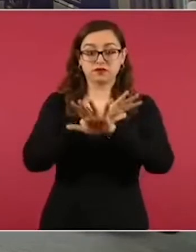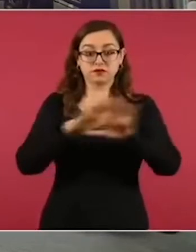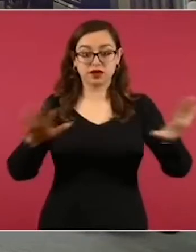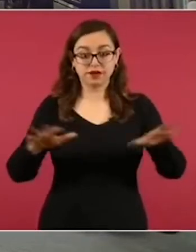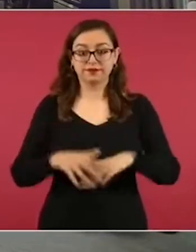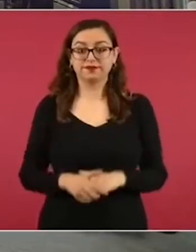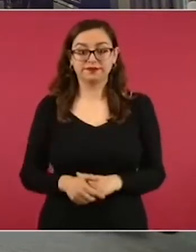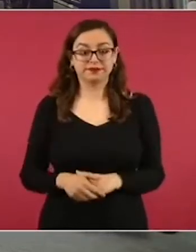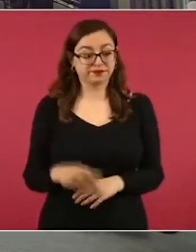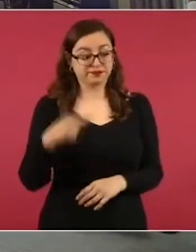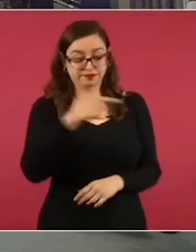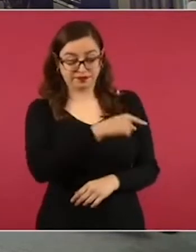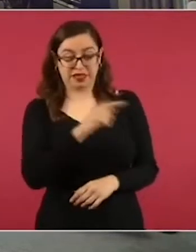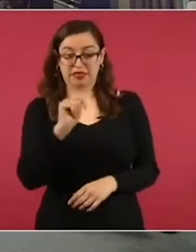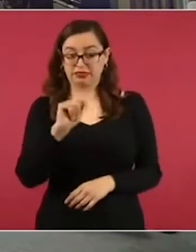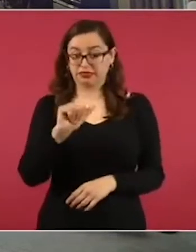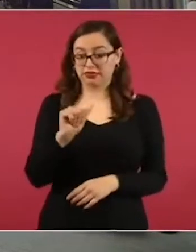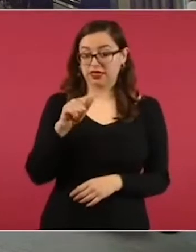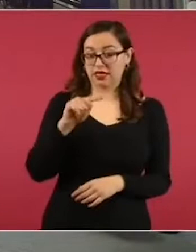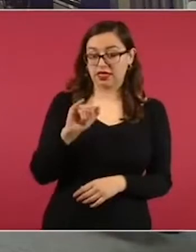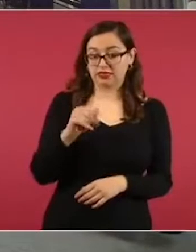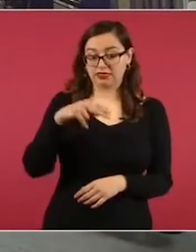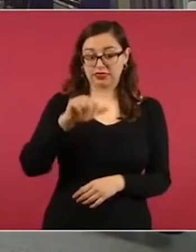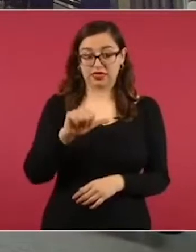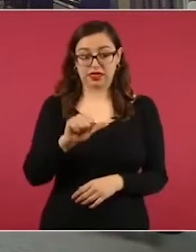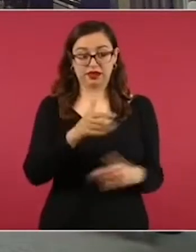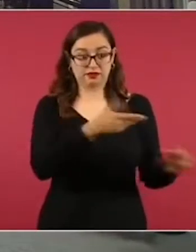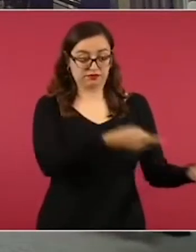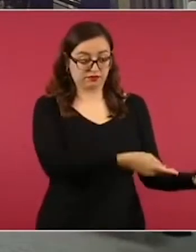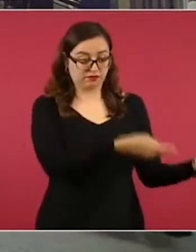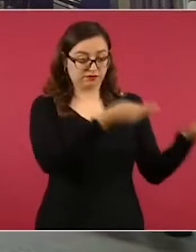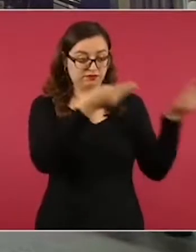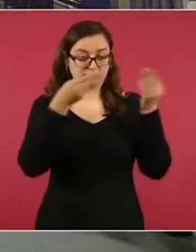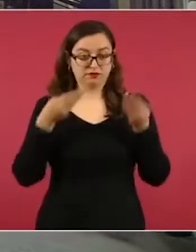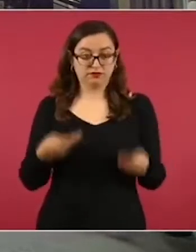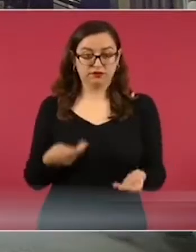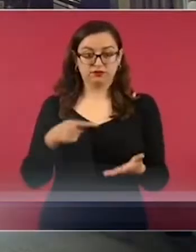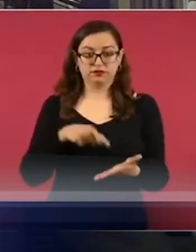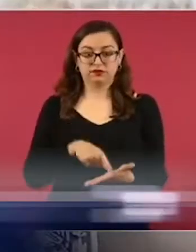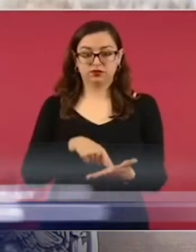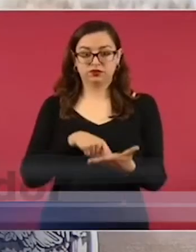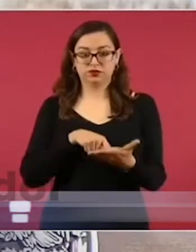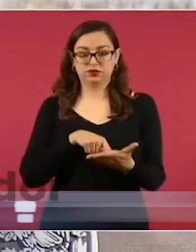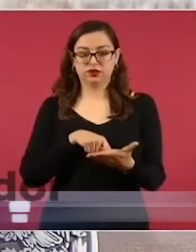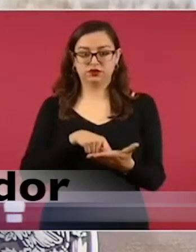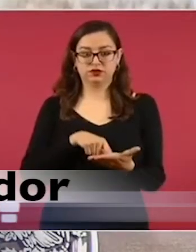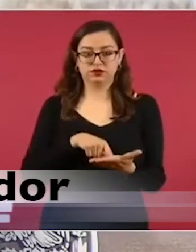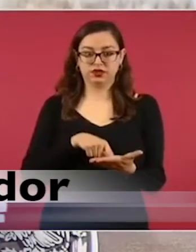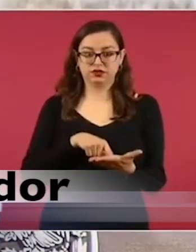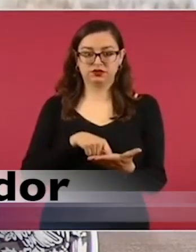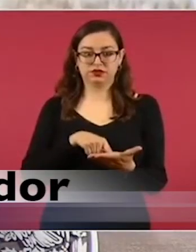donde me comunica que